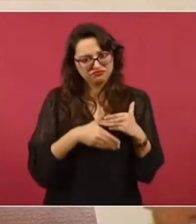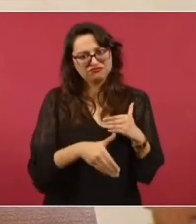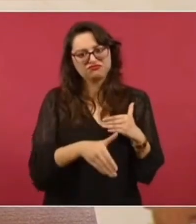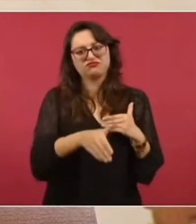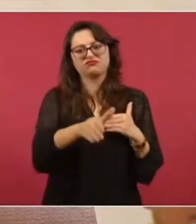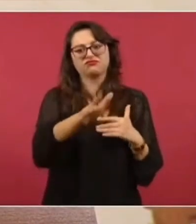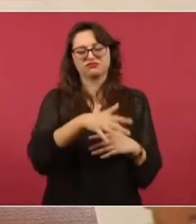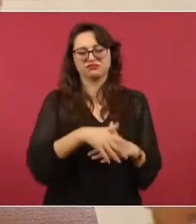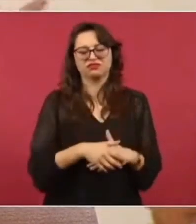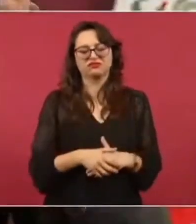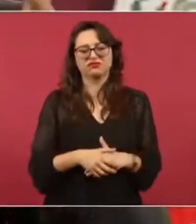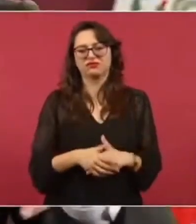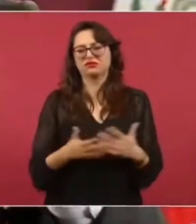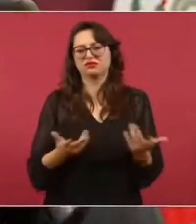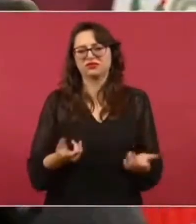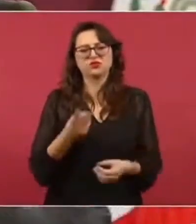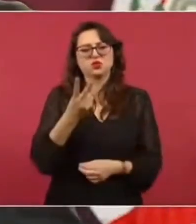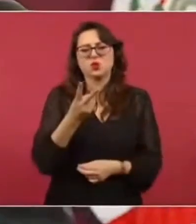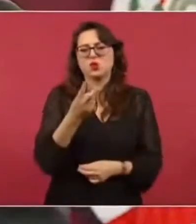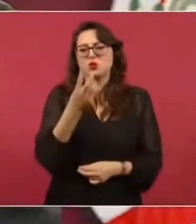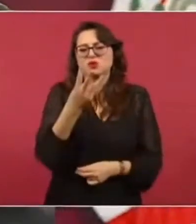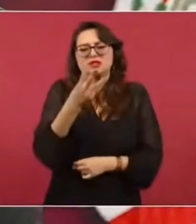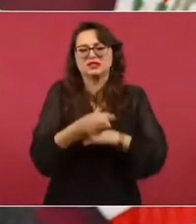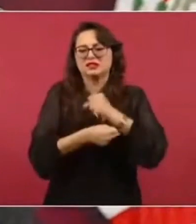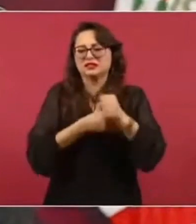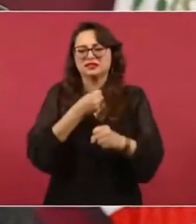Mantengan los dos, tres años más.